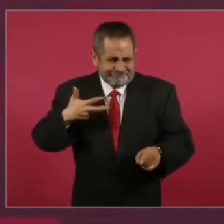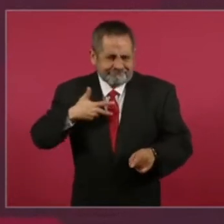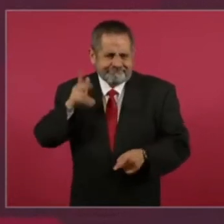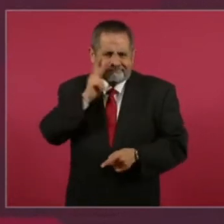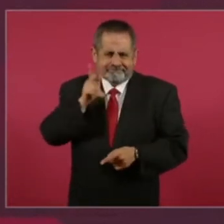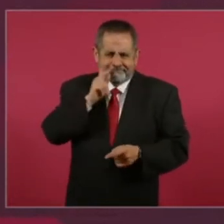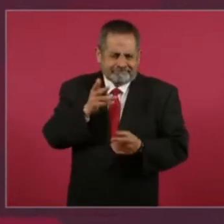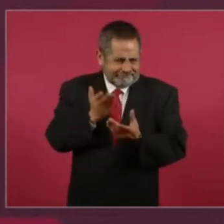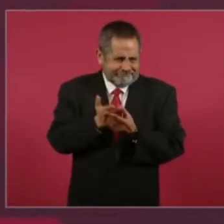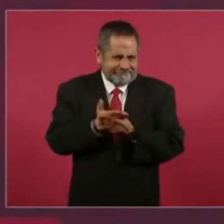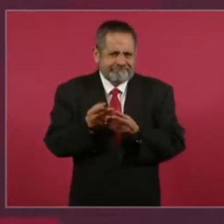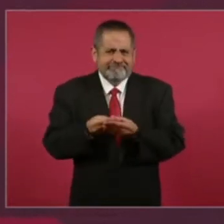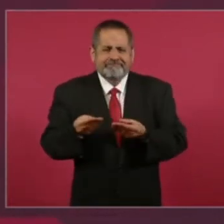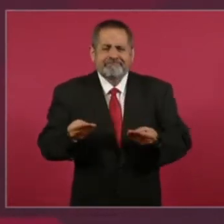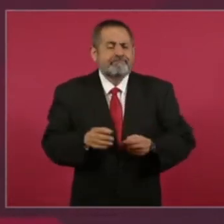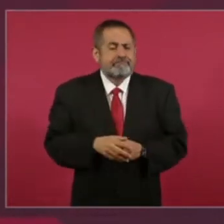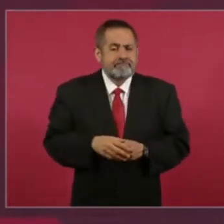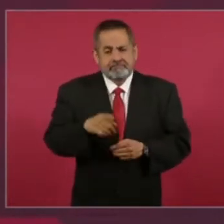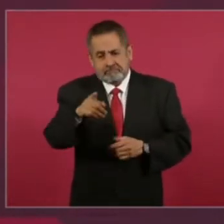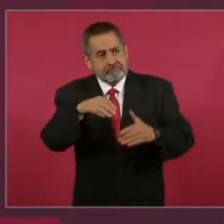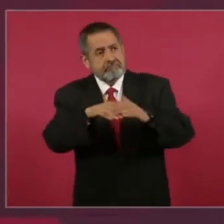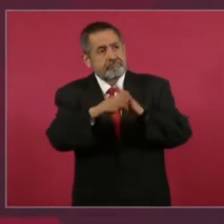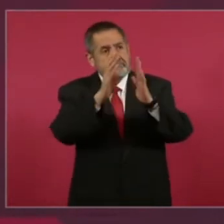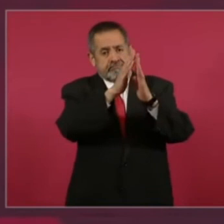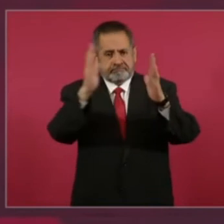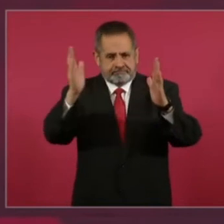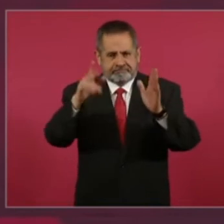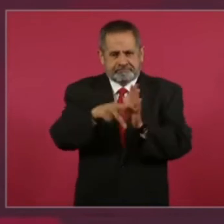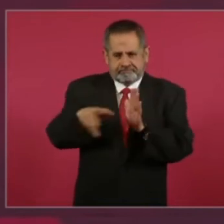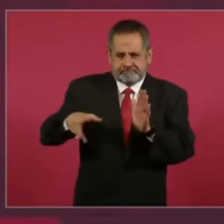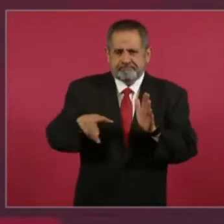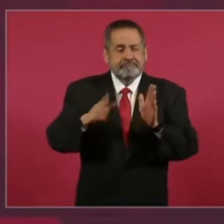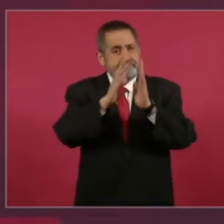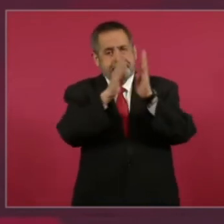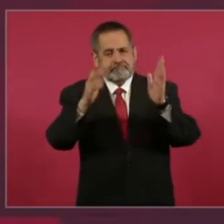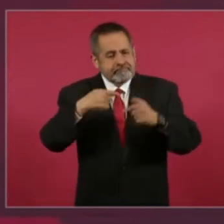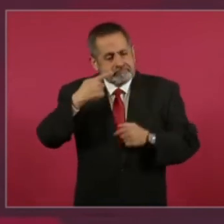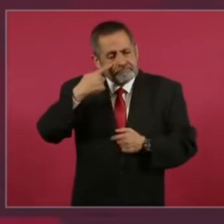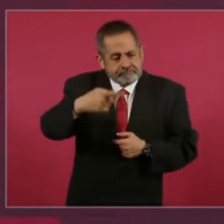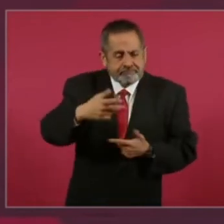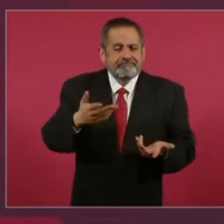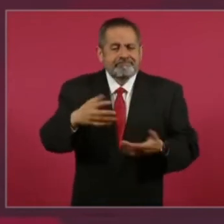vayan a las hemerotecas y vean cómo se votaba